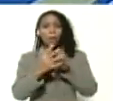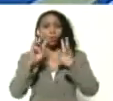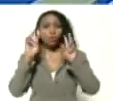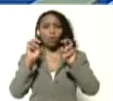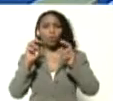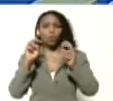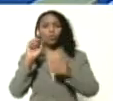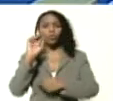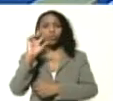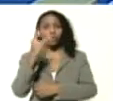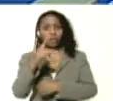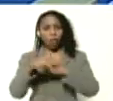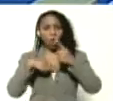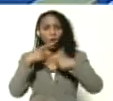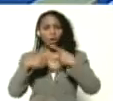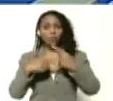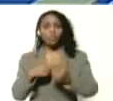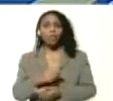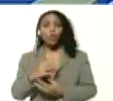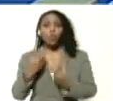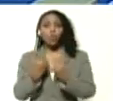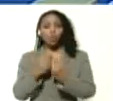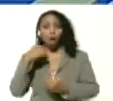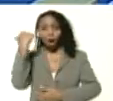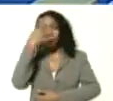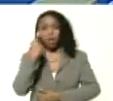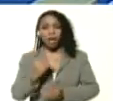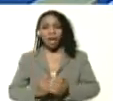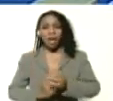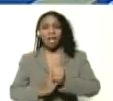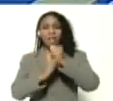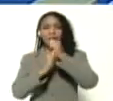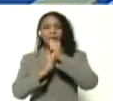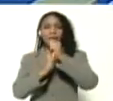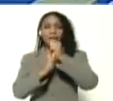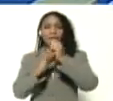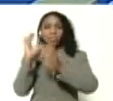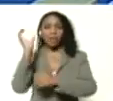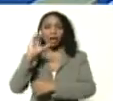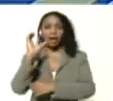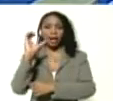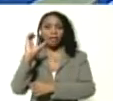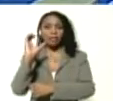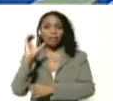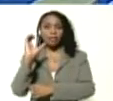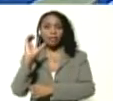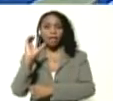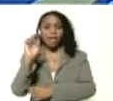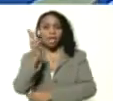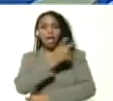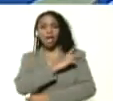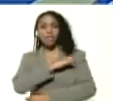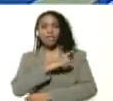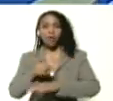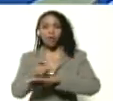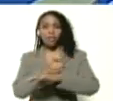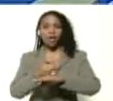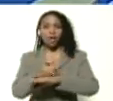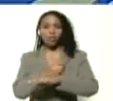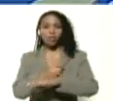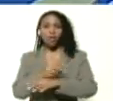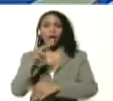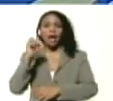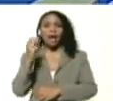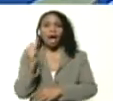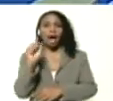junto a nuestro joven líder líder de Caracas y jefe de gobierno de Caracas Naum